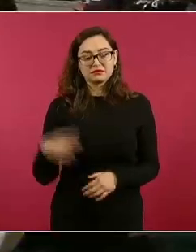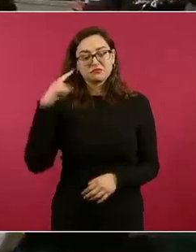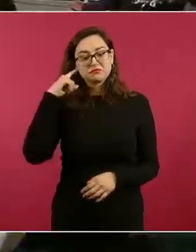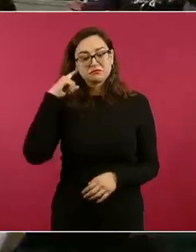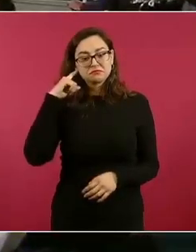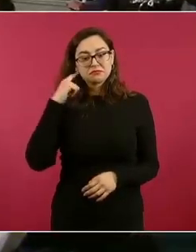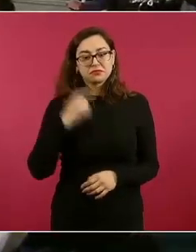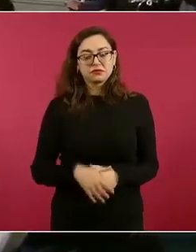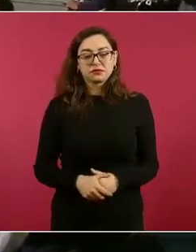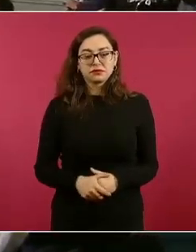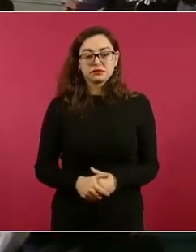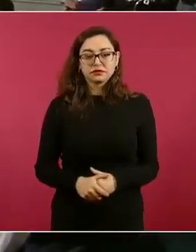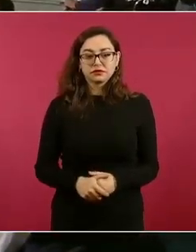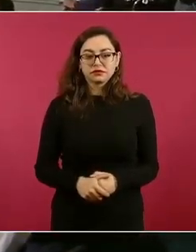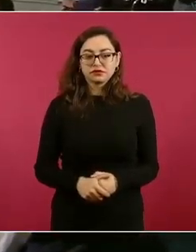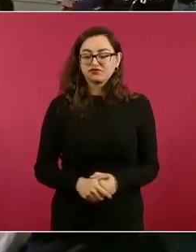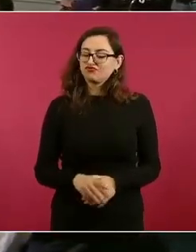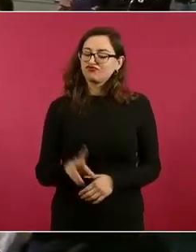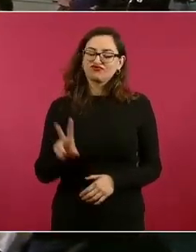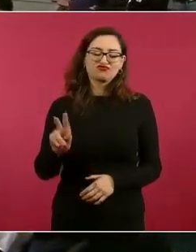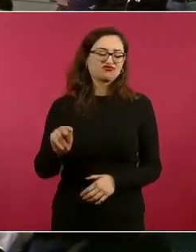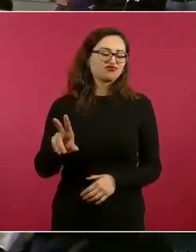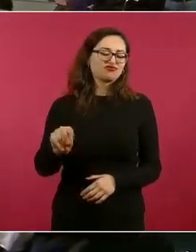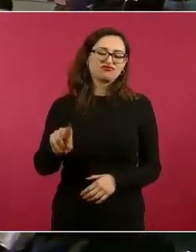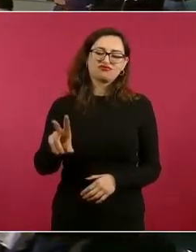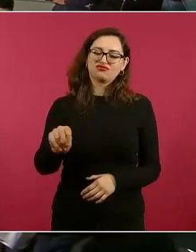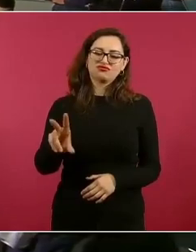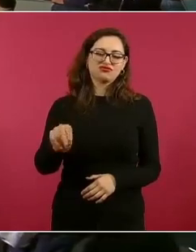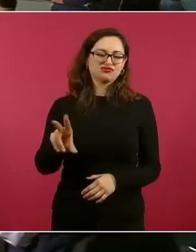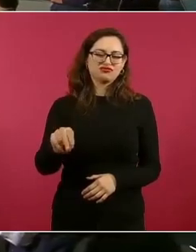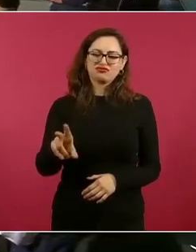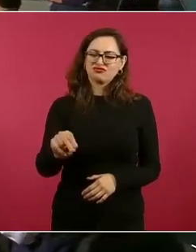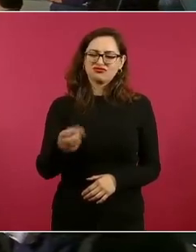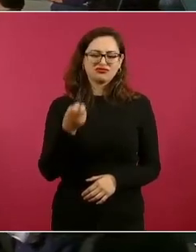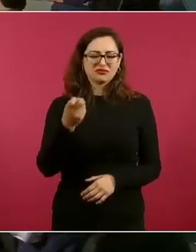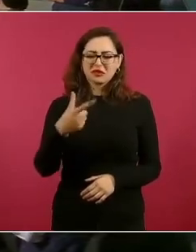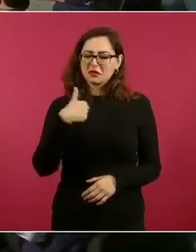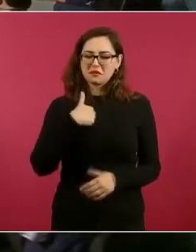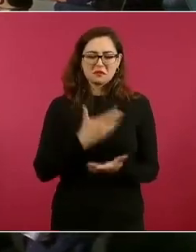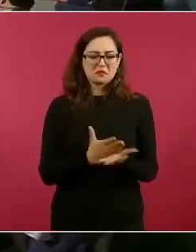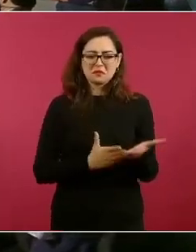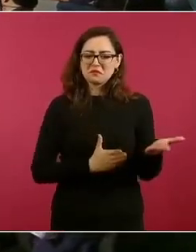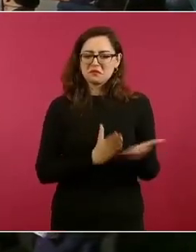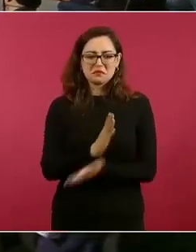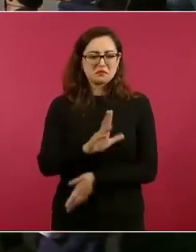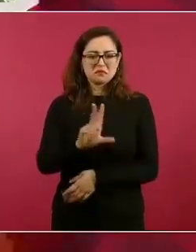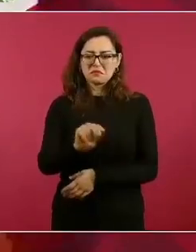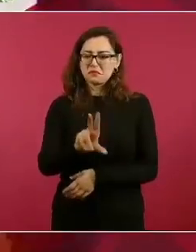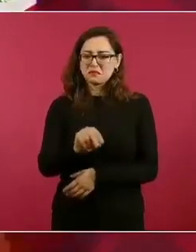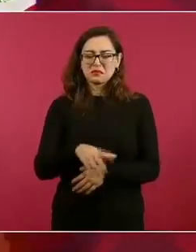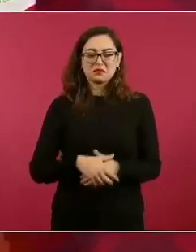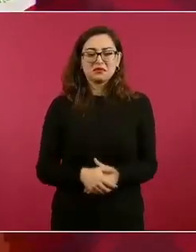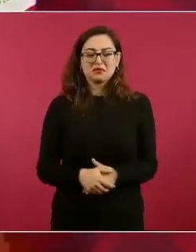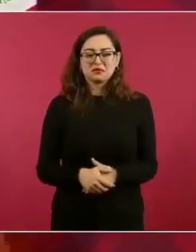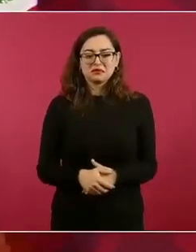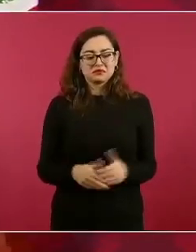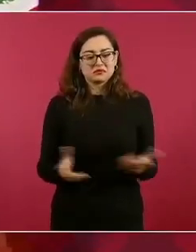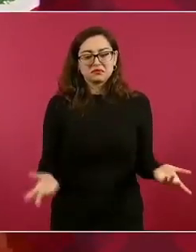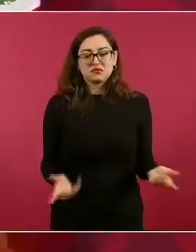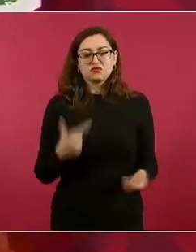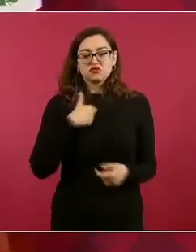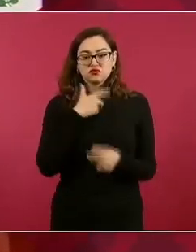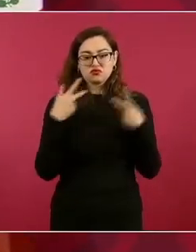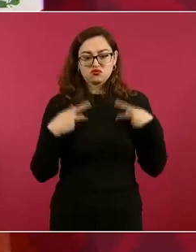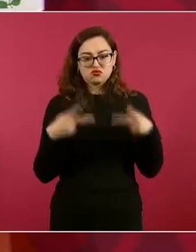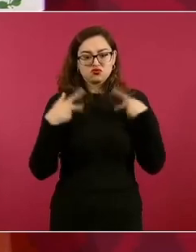Ah, no, no, no, no, no, no me meto en eso, no, no me meto en le tengo confianza a la gente.